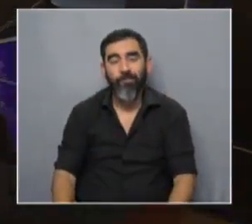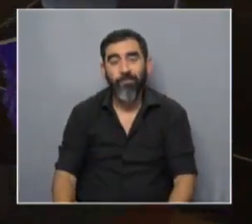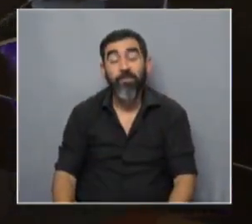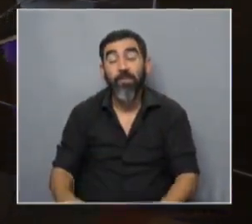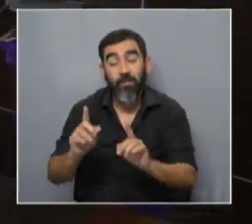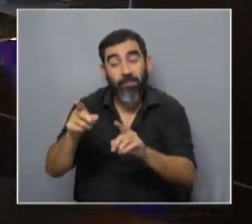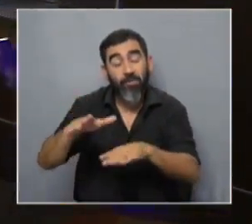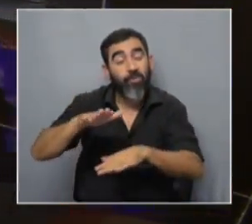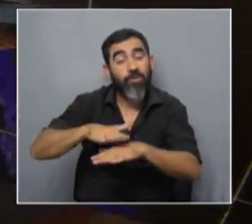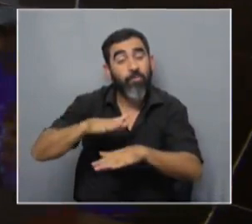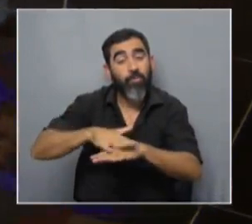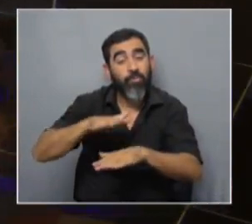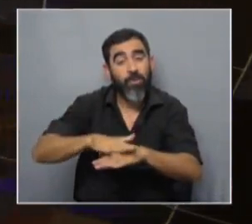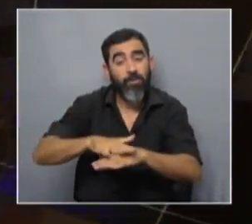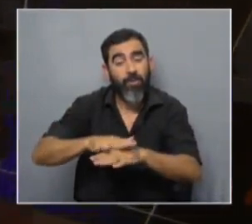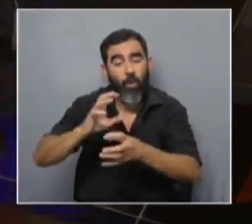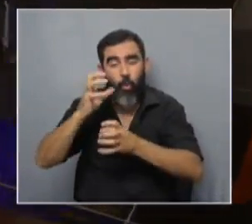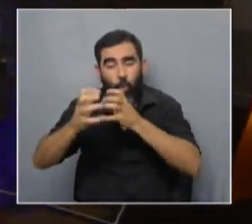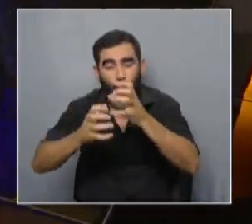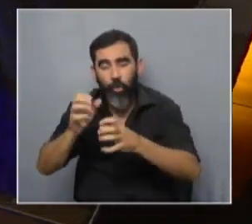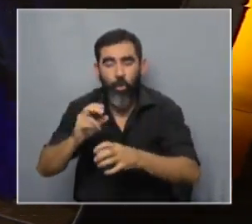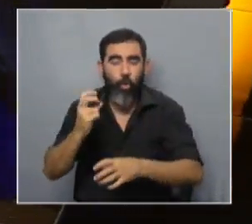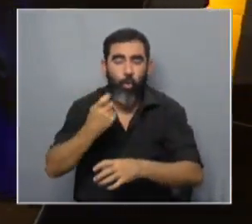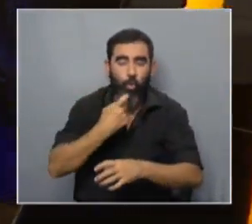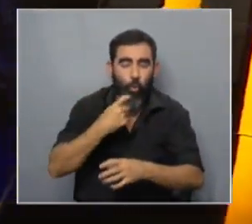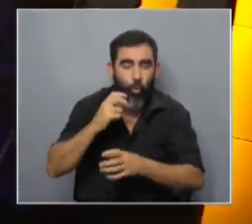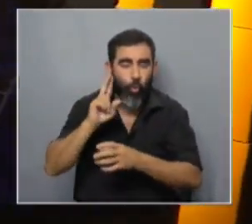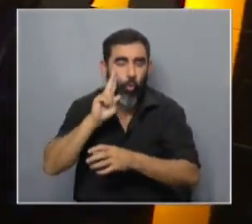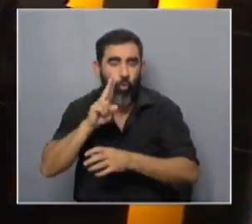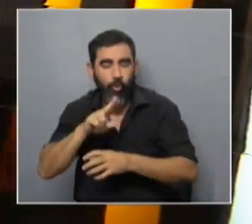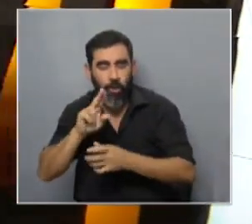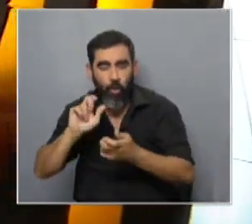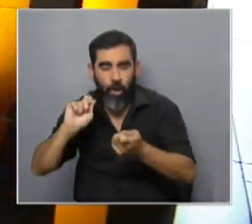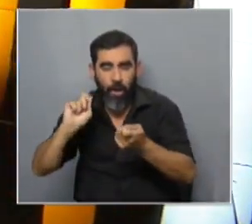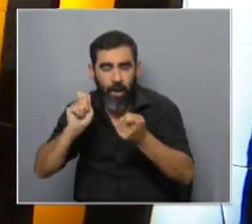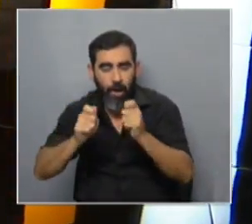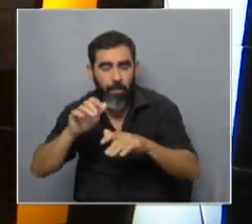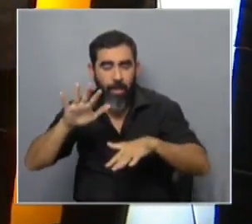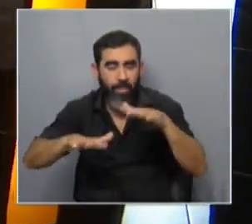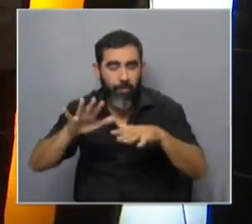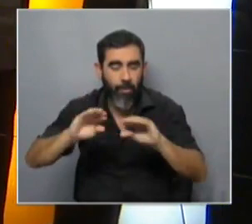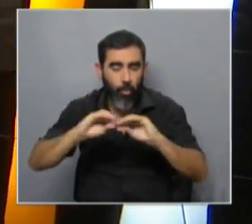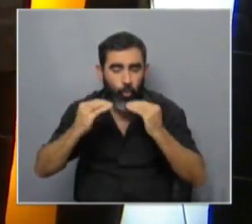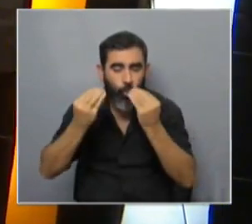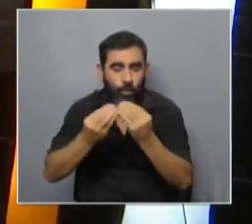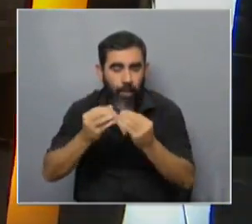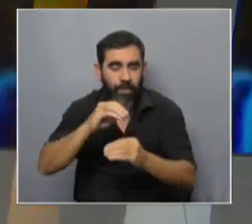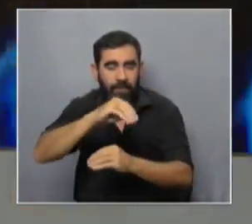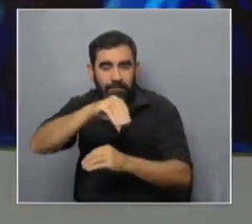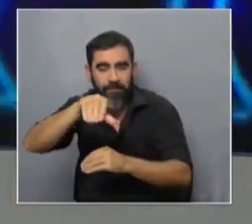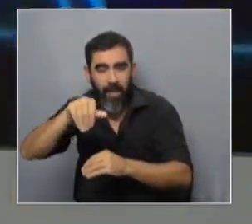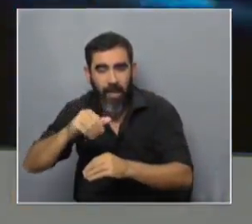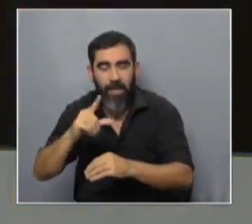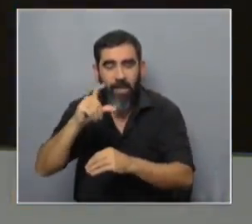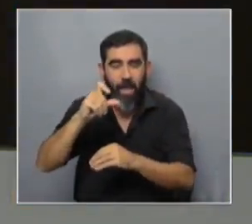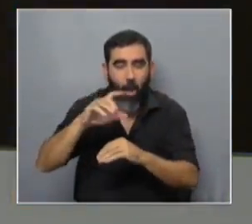responsables en parte de esas tonalidades rojizas, rosadas, que cambian dependiendo de la concentración de sales, de ese agua de